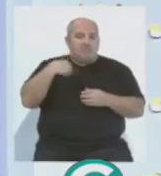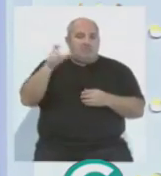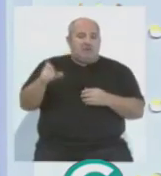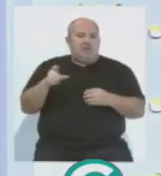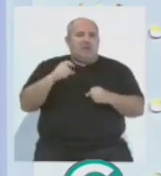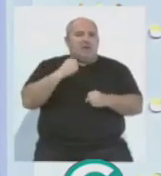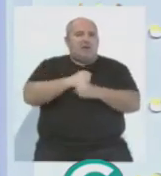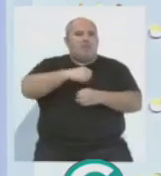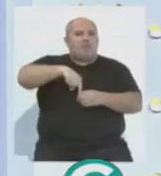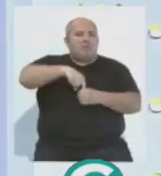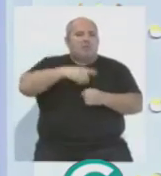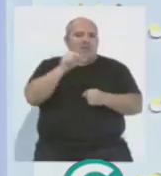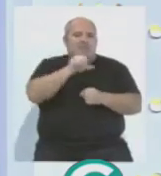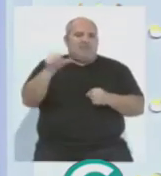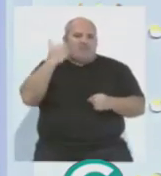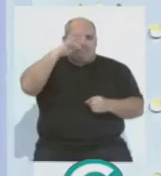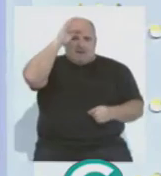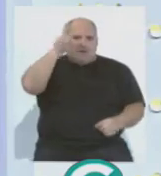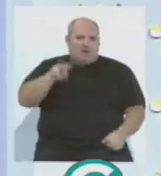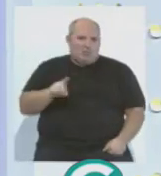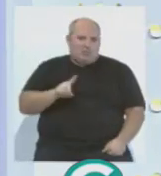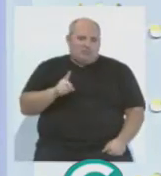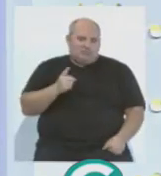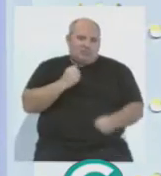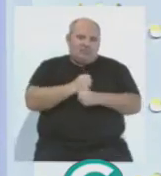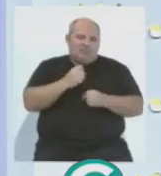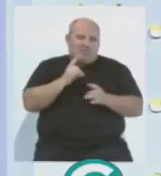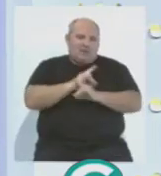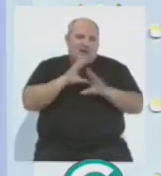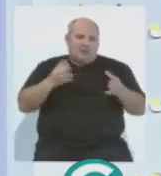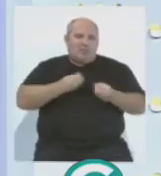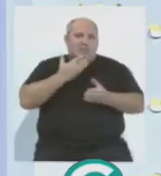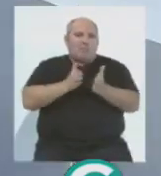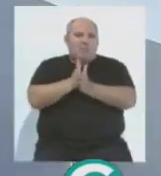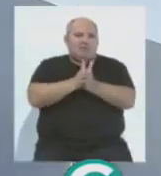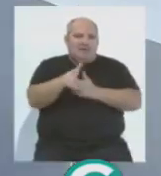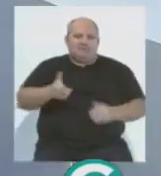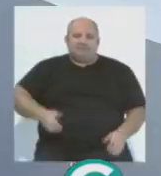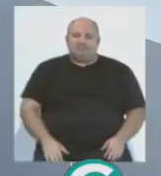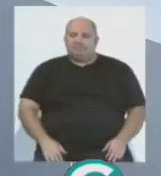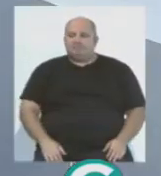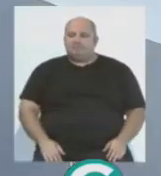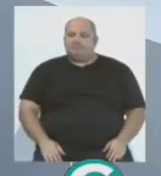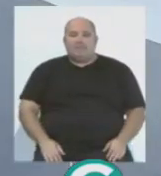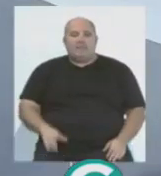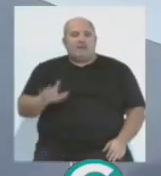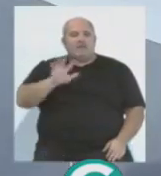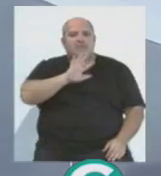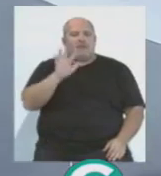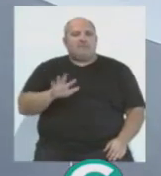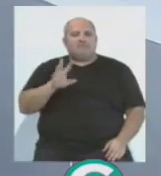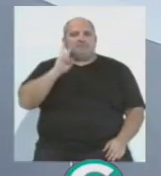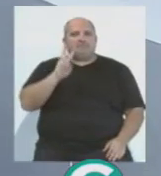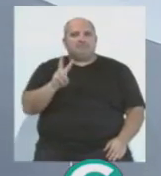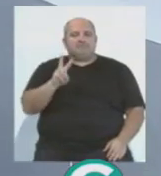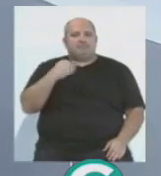el puesto se gana durante la semana y no en el fin de semana, así que yo creo que eso también lo tienes que motivar mucho. Si te parece, vamos a ver,